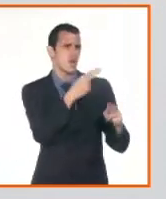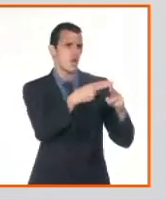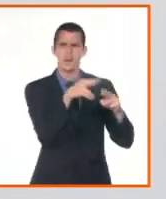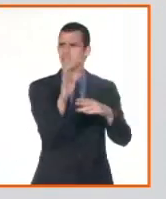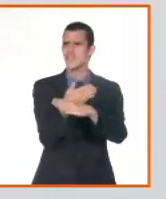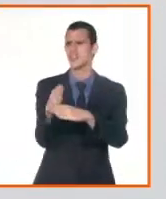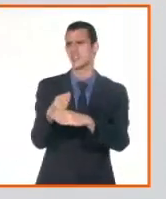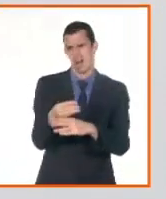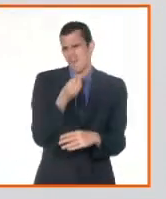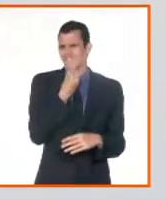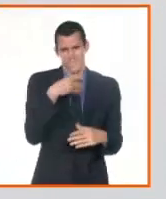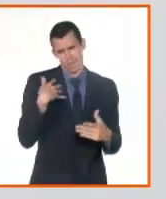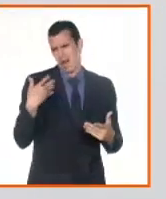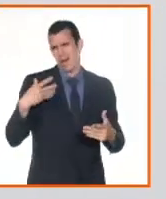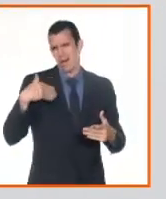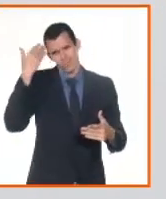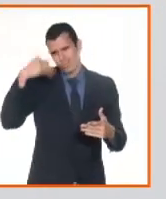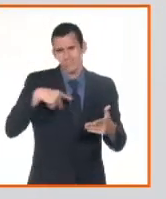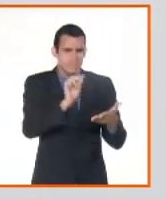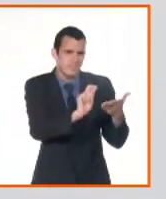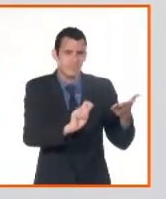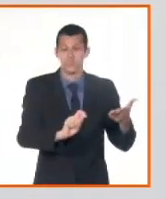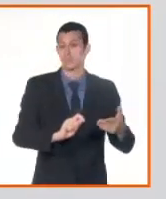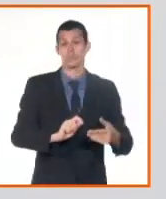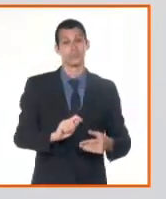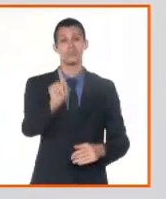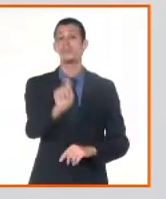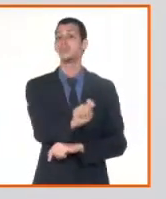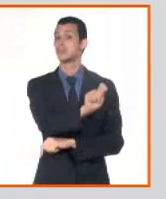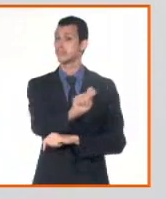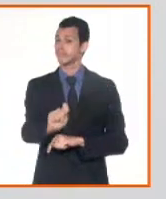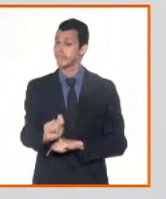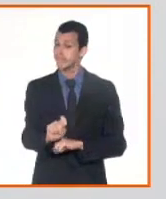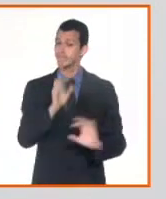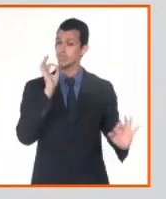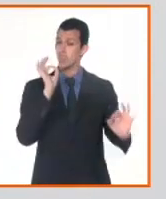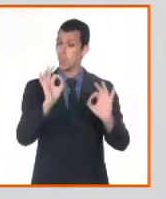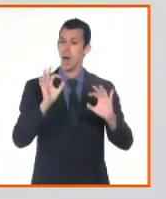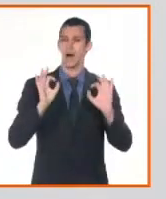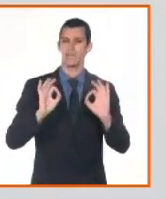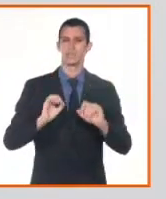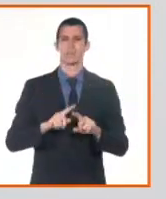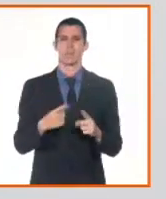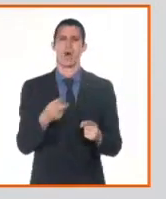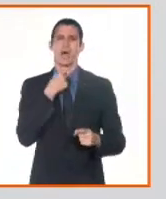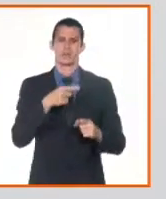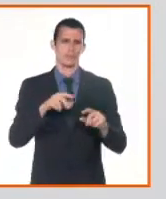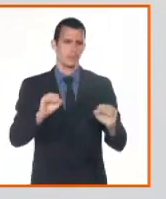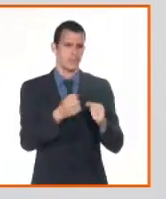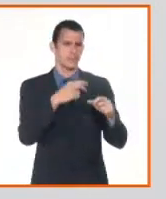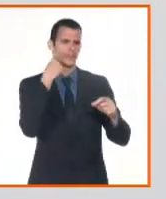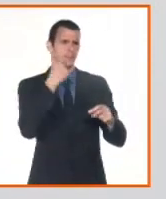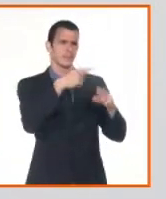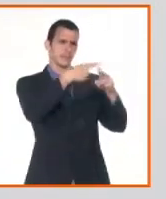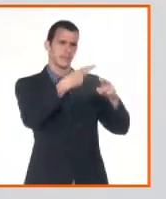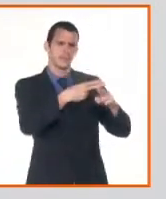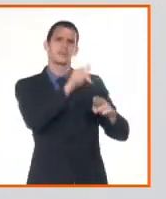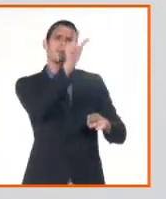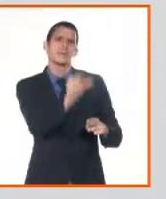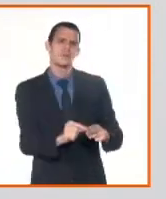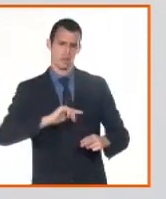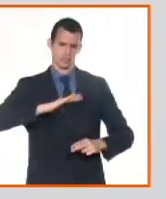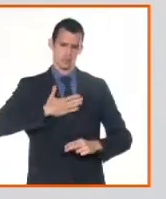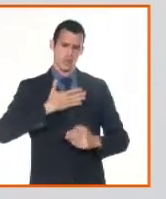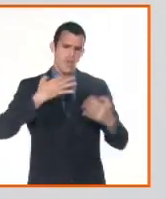realmente qué es lo que consta inscrito, cuál es el derecho que está inscrito, quién es el titular de ese bien,